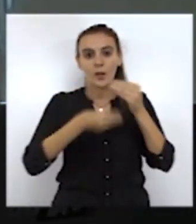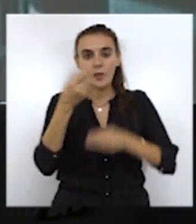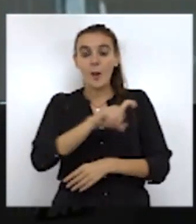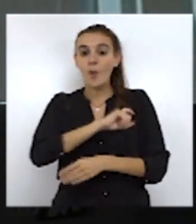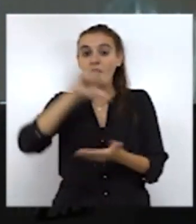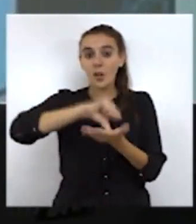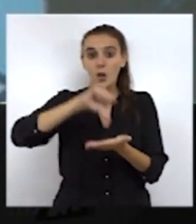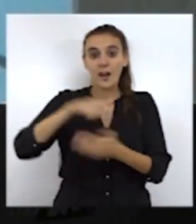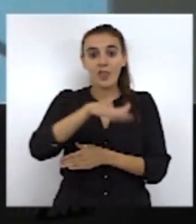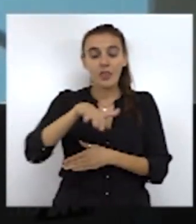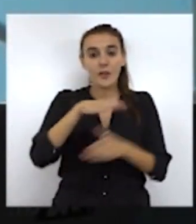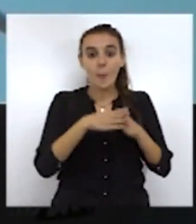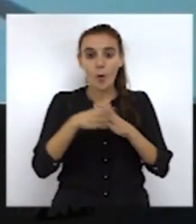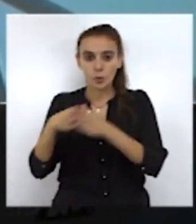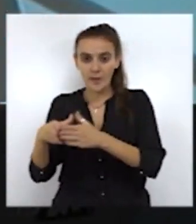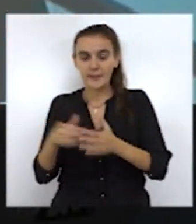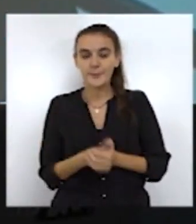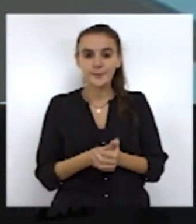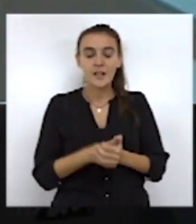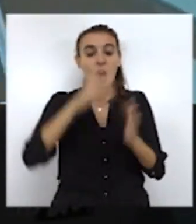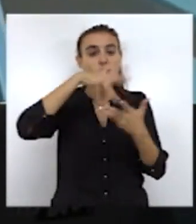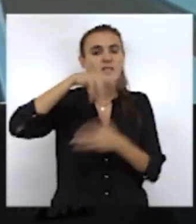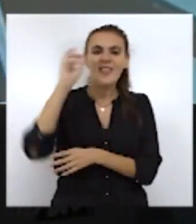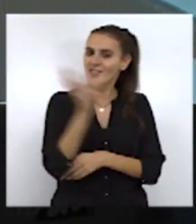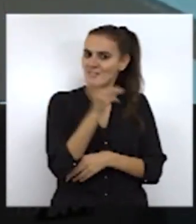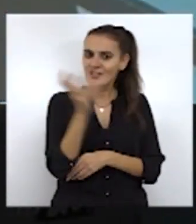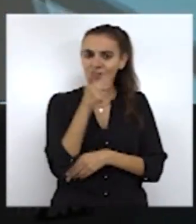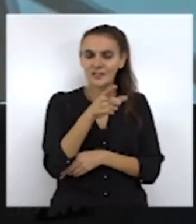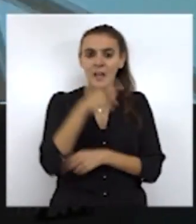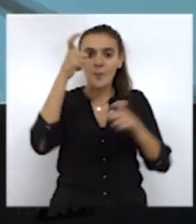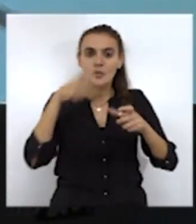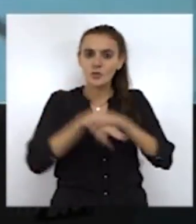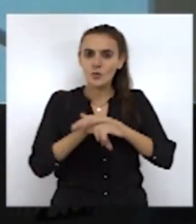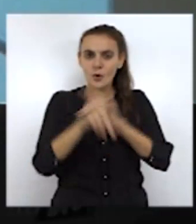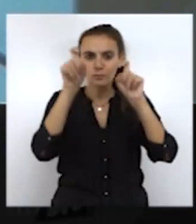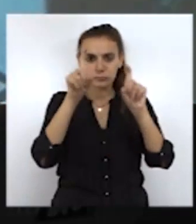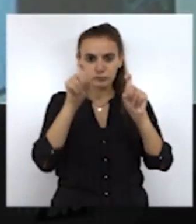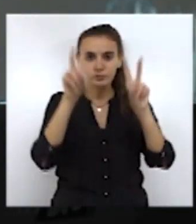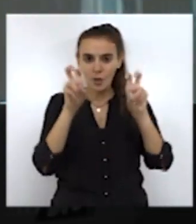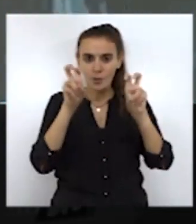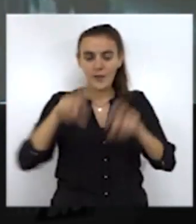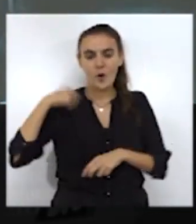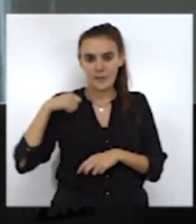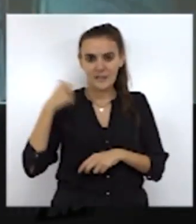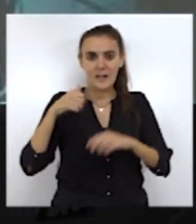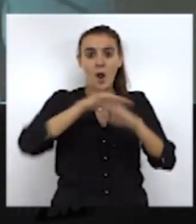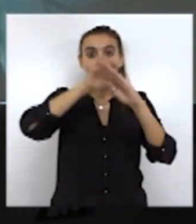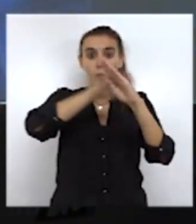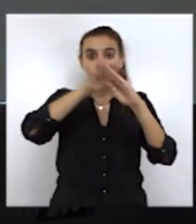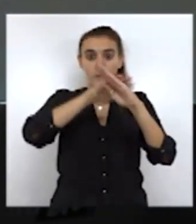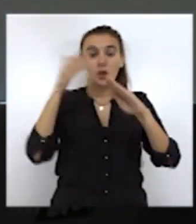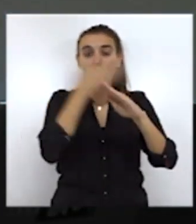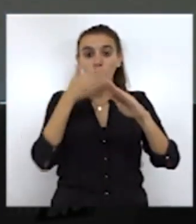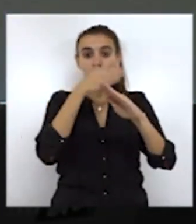actuación de la policía local en zona portuaria. Otras noticias del día eran el nuevo gerente del hospital, el estado de las cubiertas